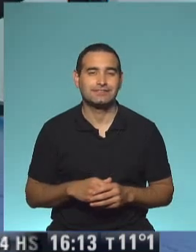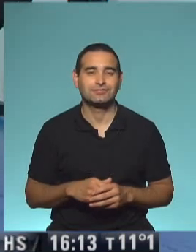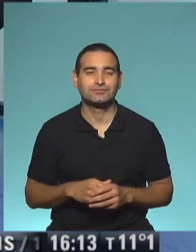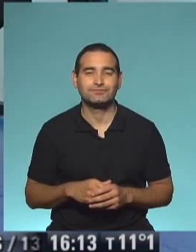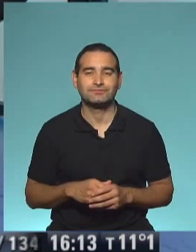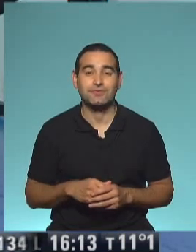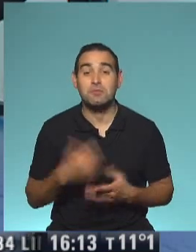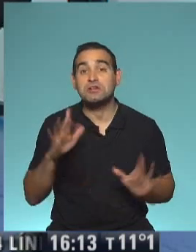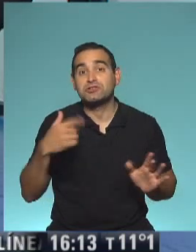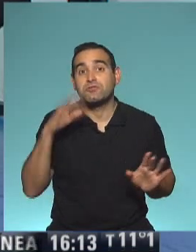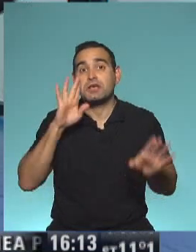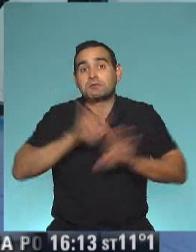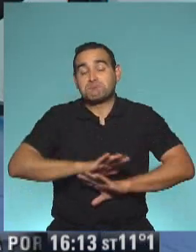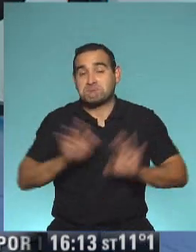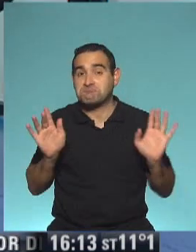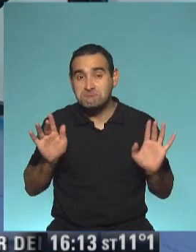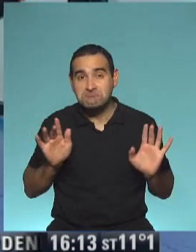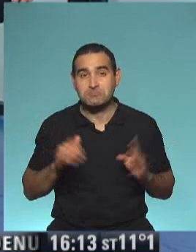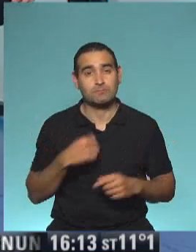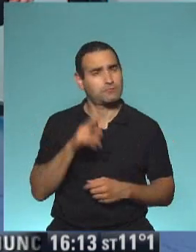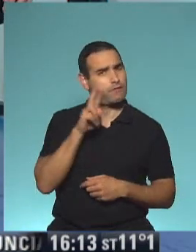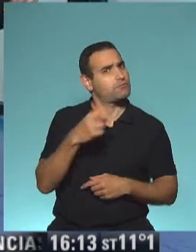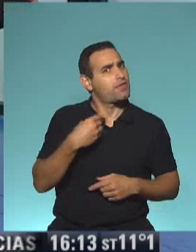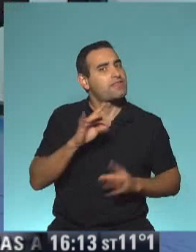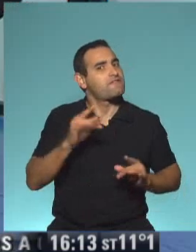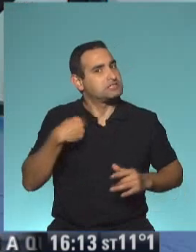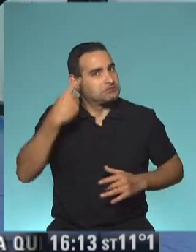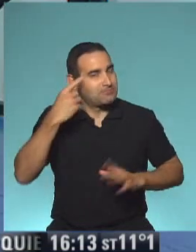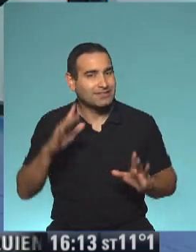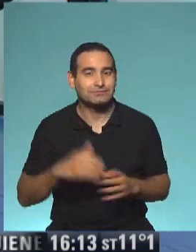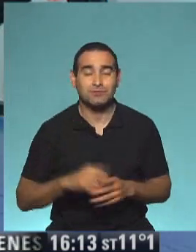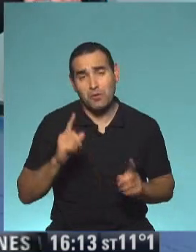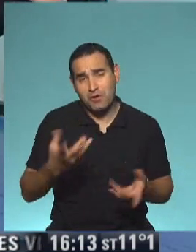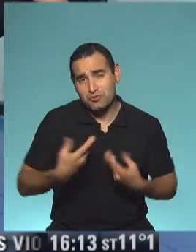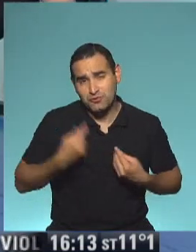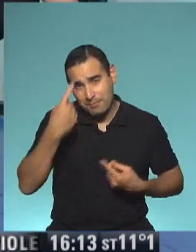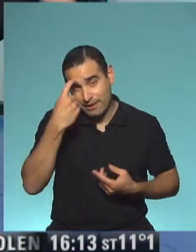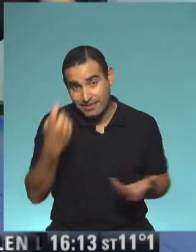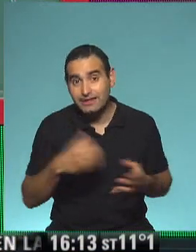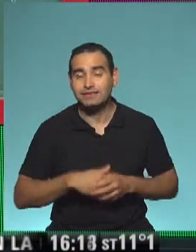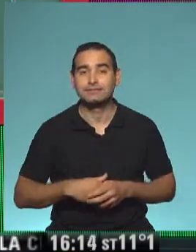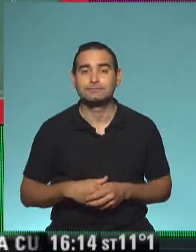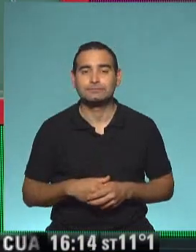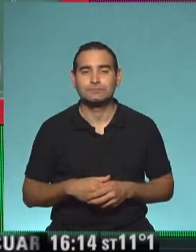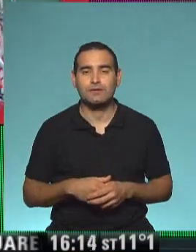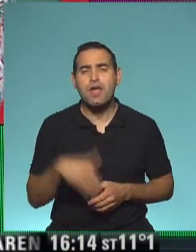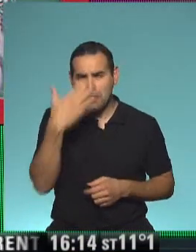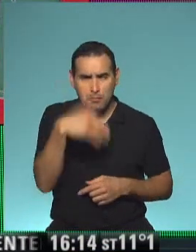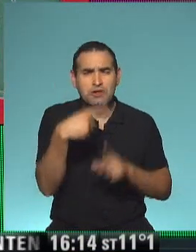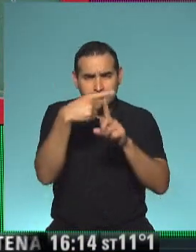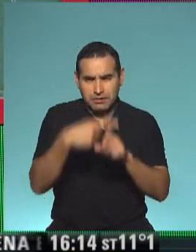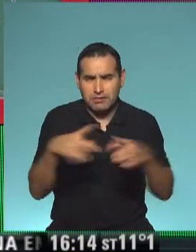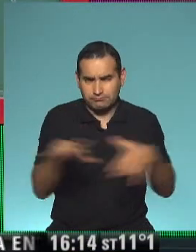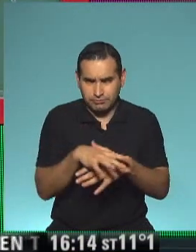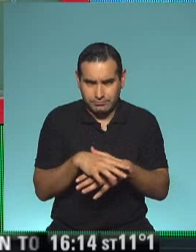A ver, capaz que me equivoco, ¿eh? Ya voy anticipando. Igual está perfecto porque así aprendemos. Estamos anticipando. Después vamos a hacer los cálculos